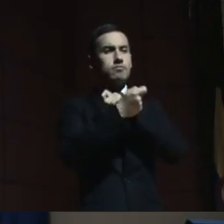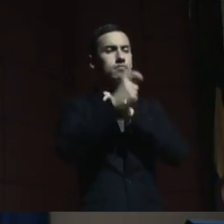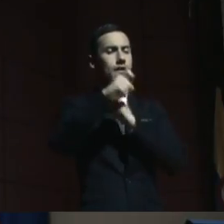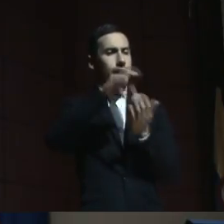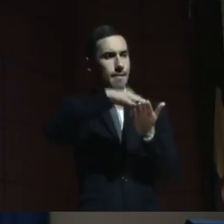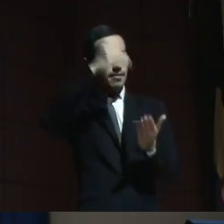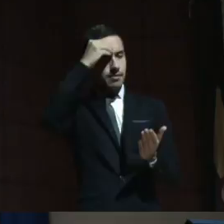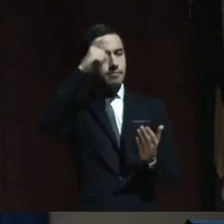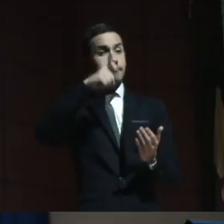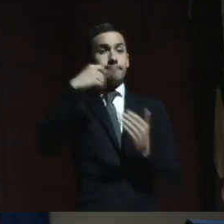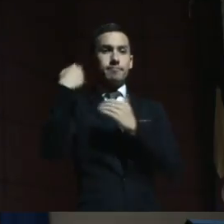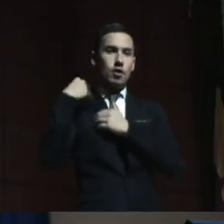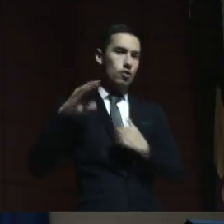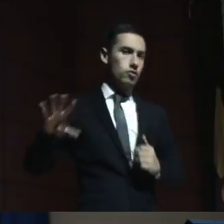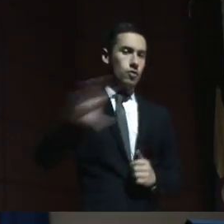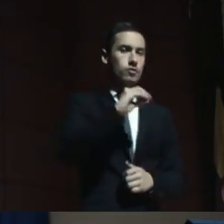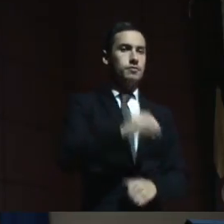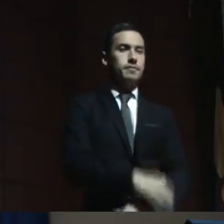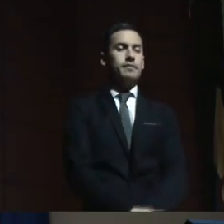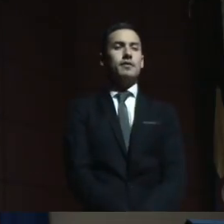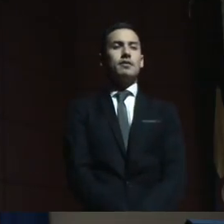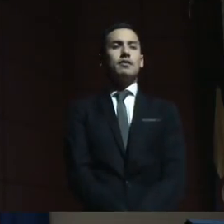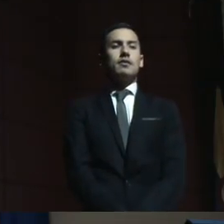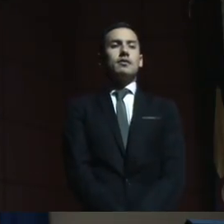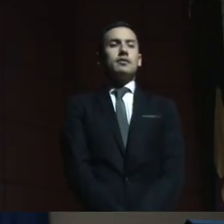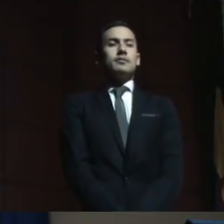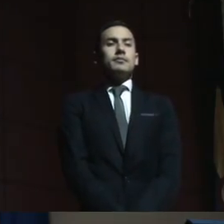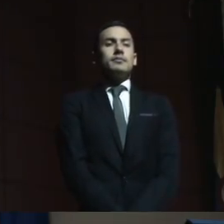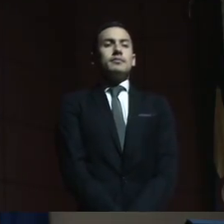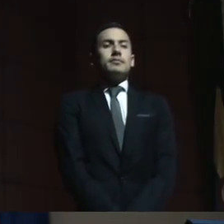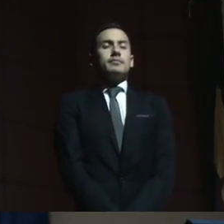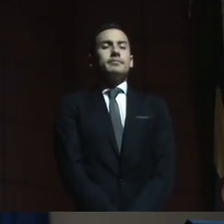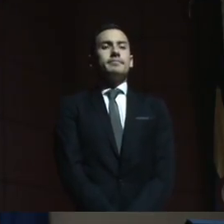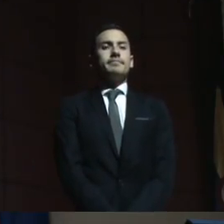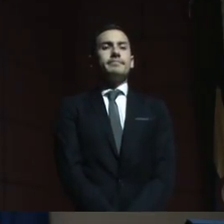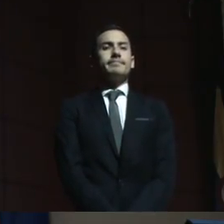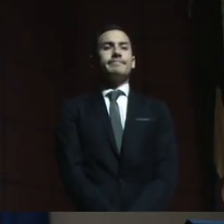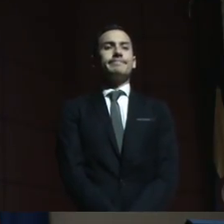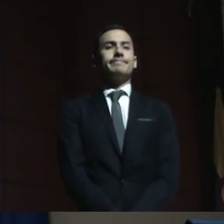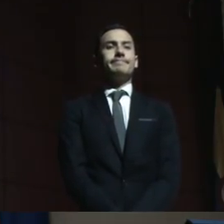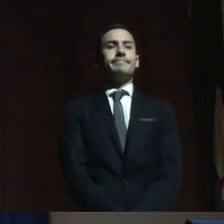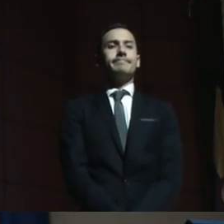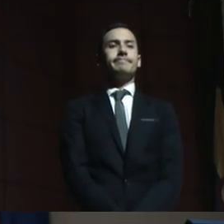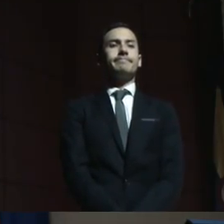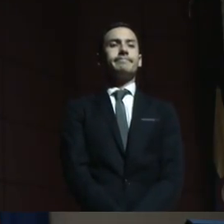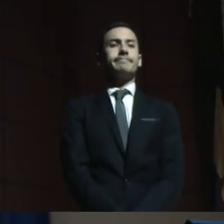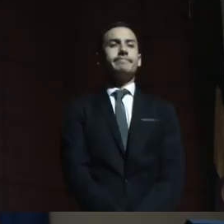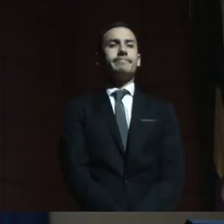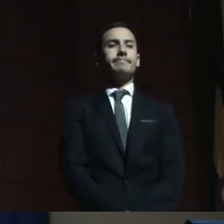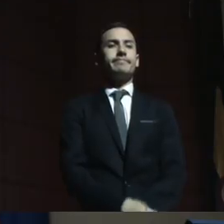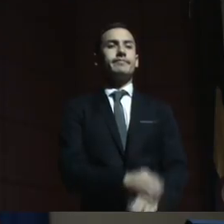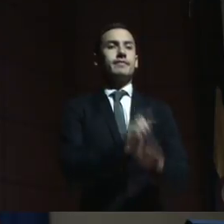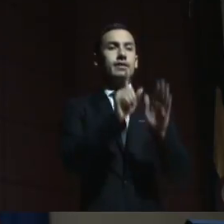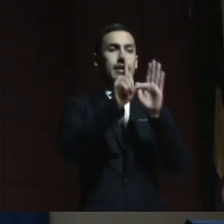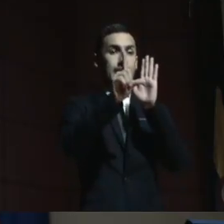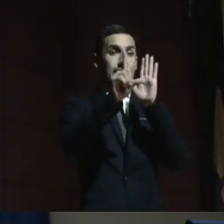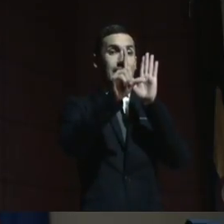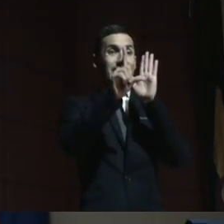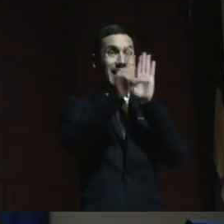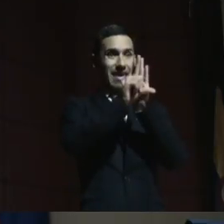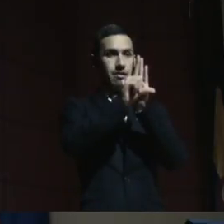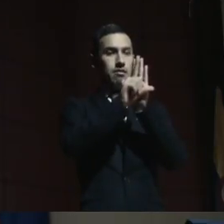aprender. Las leyes, en todo caso, no pueden generalizar acciones. Se debe tener en cuenta cada caso en particular,